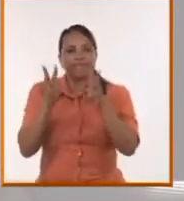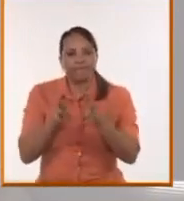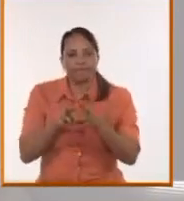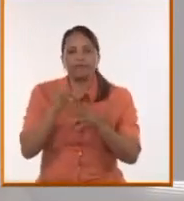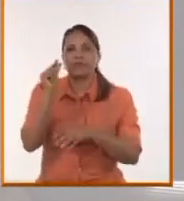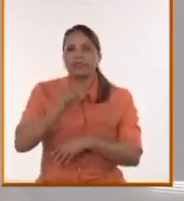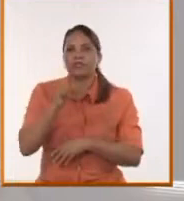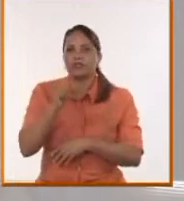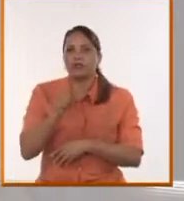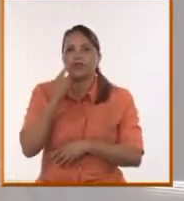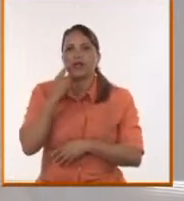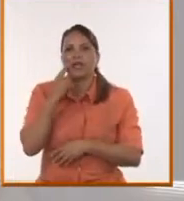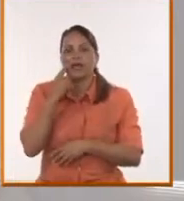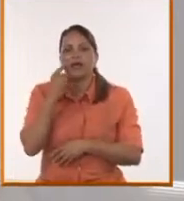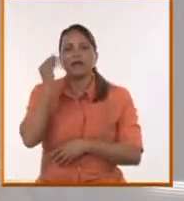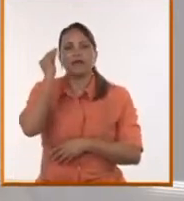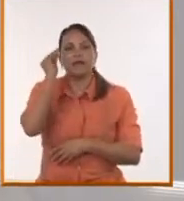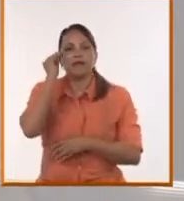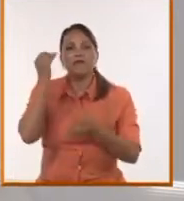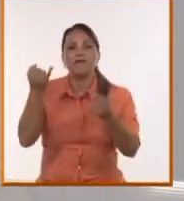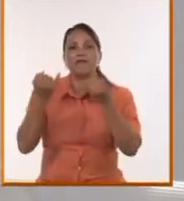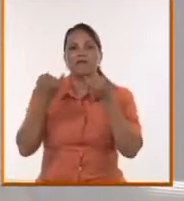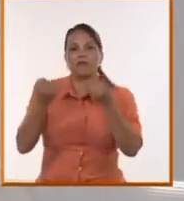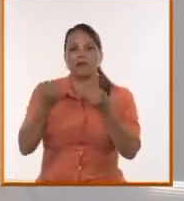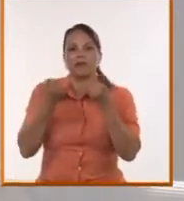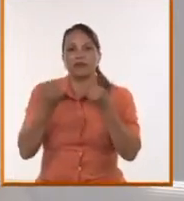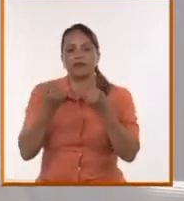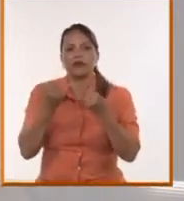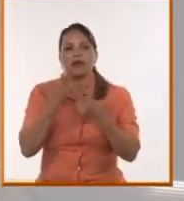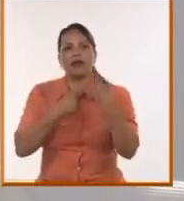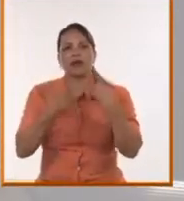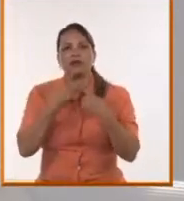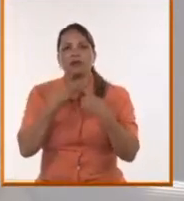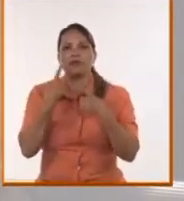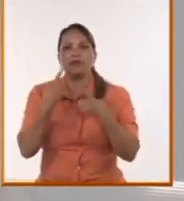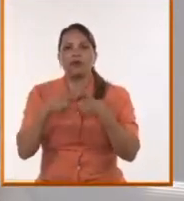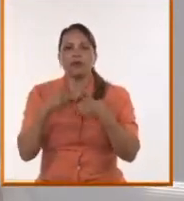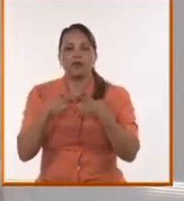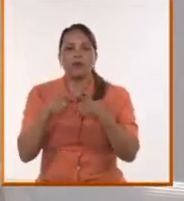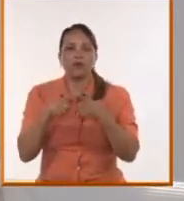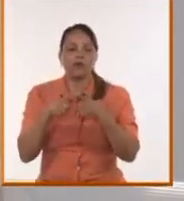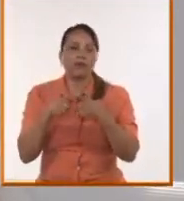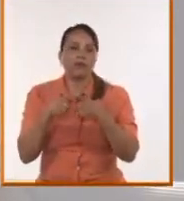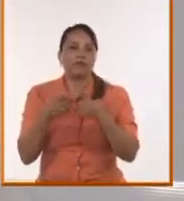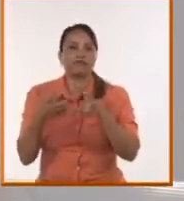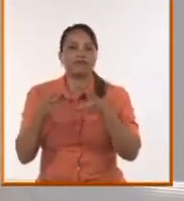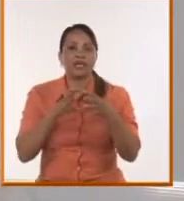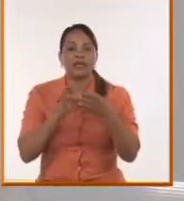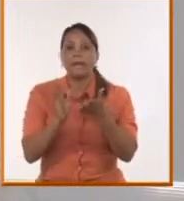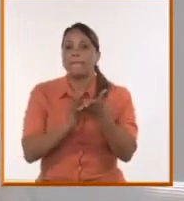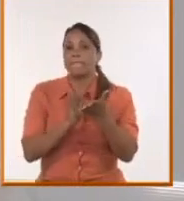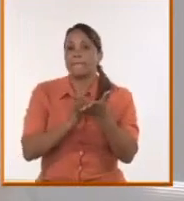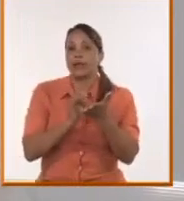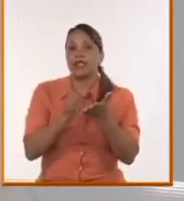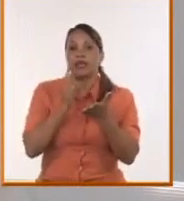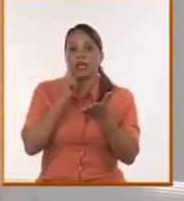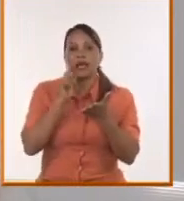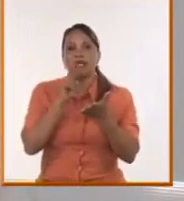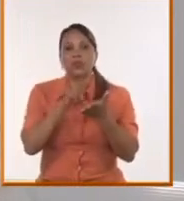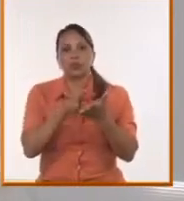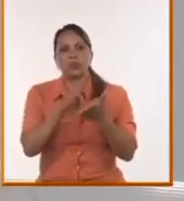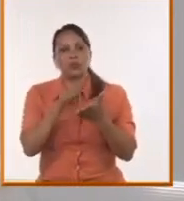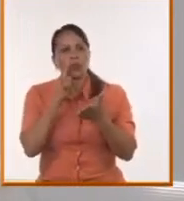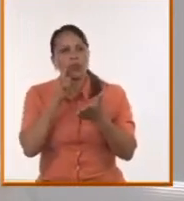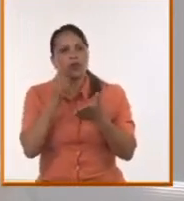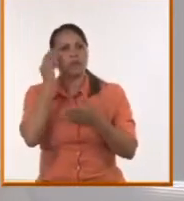a consumir a través de YouTube. Hay medios digitales que tienen mucha más audiencia hoy en día que cualquier canal de televisión en el país.